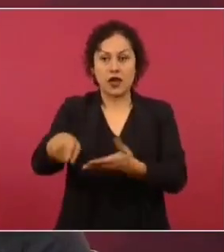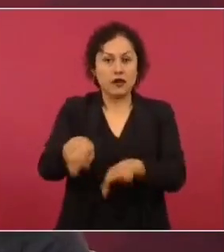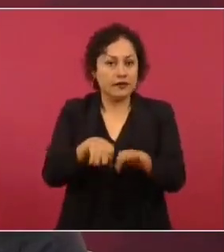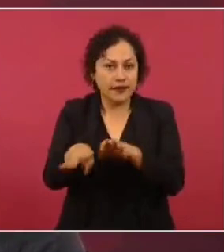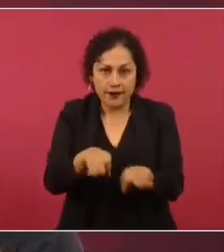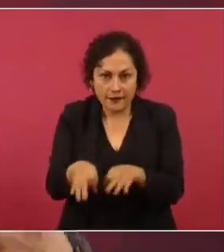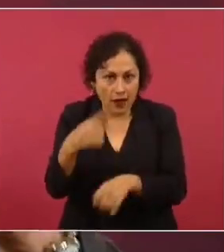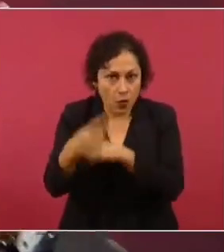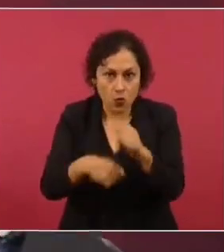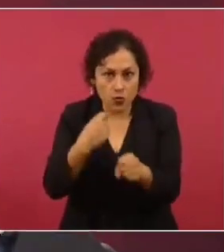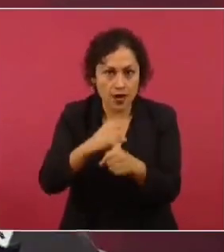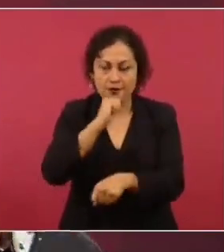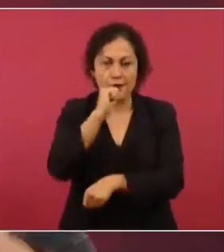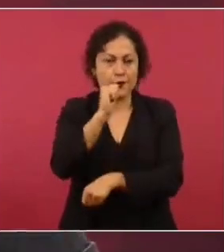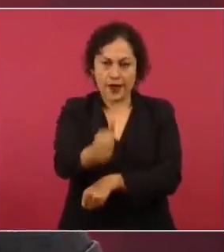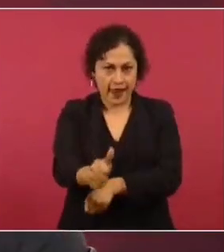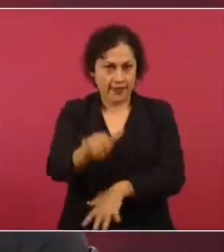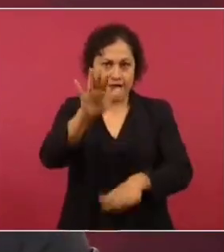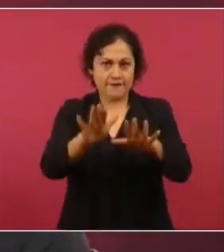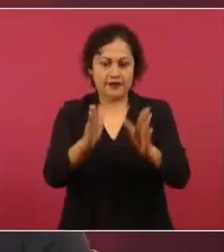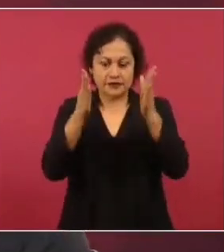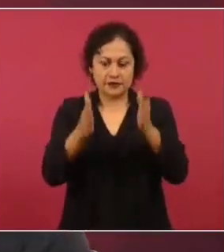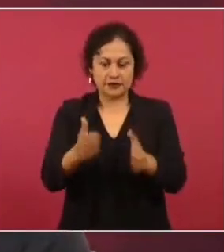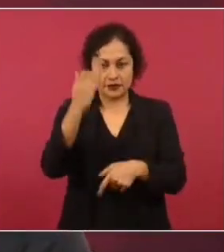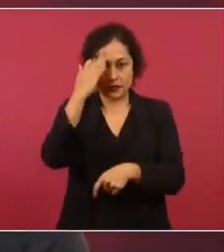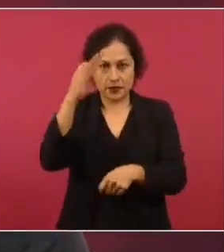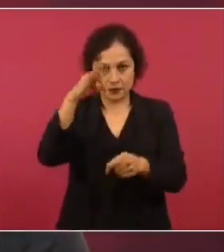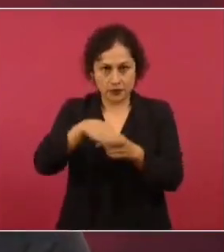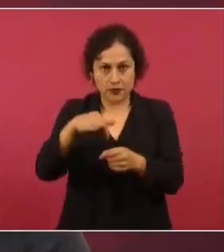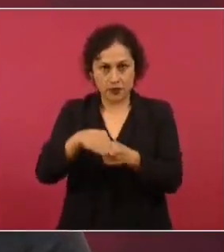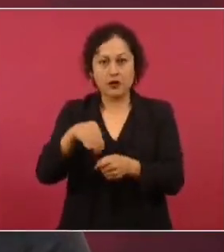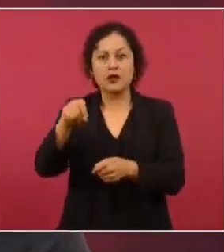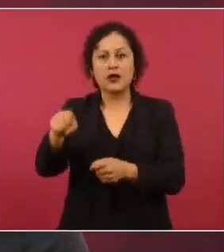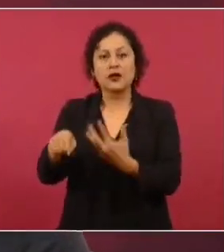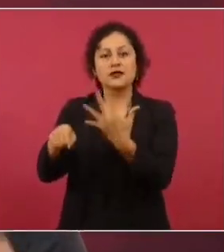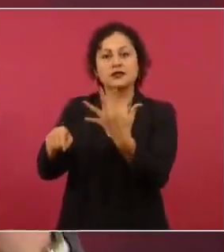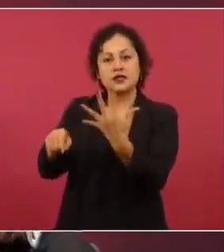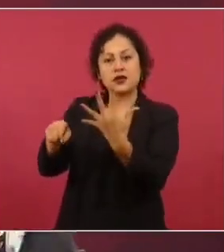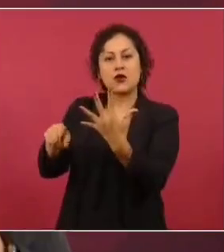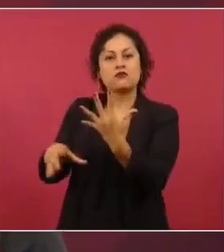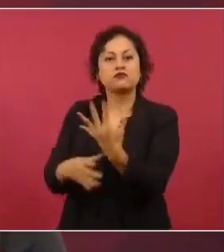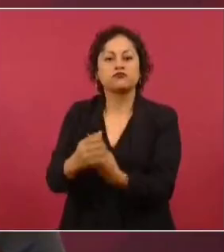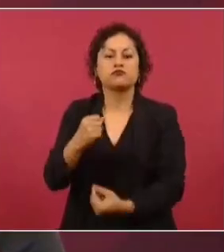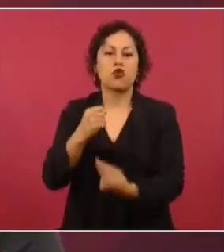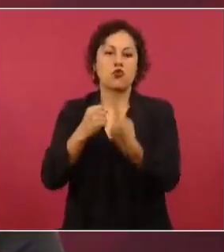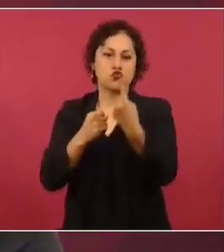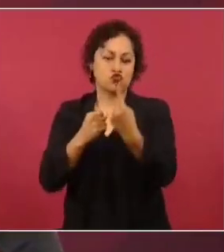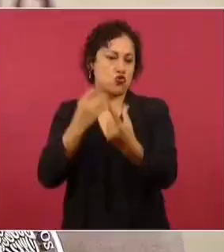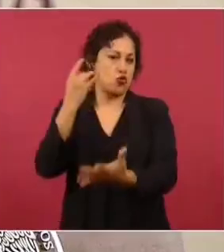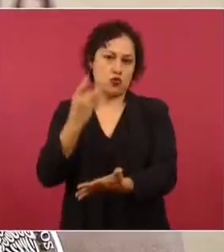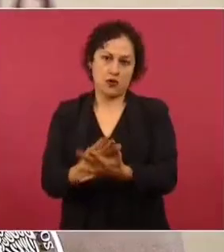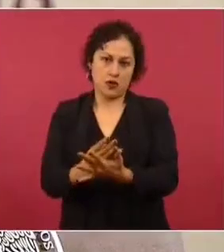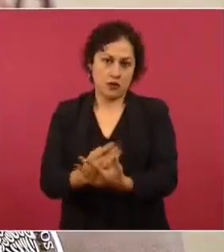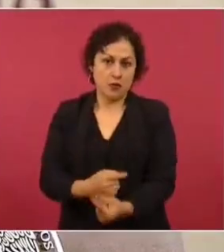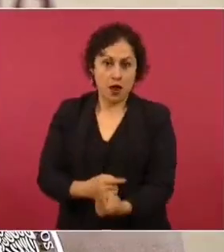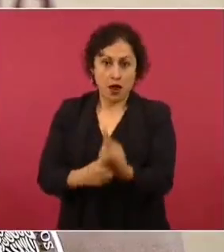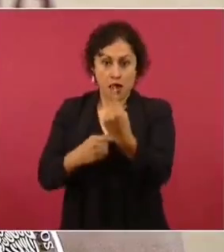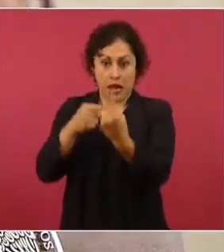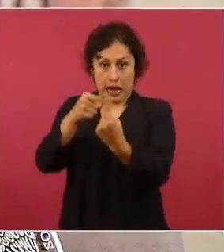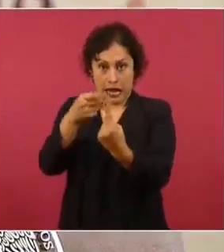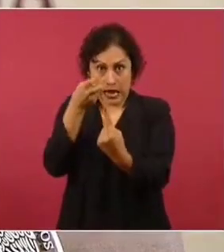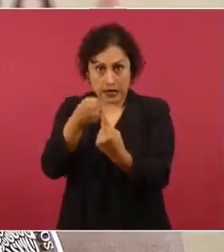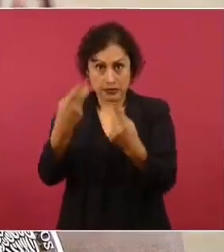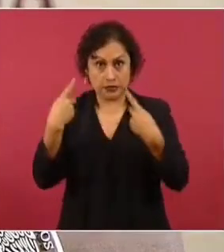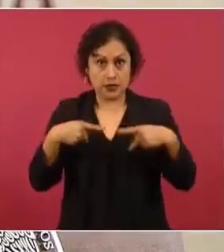días del año, pasa de cinco vocales a un solo vocal. La tarea de ese vocal